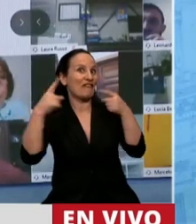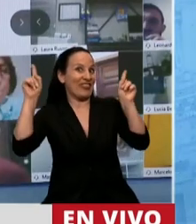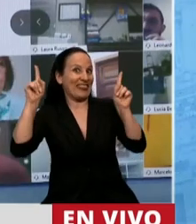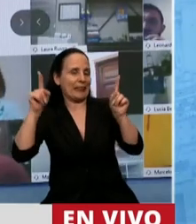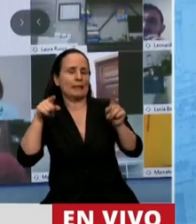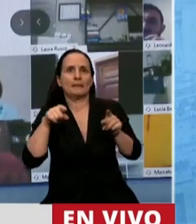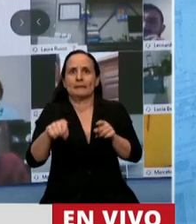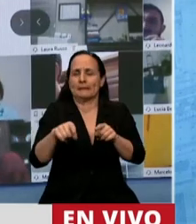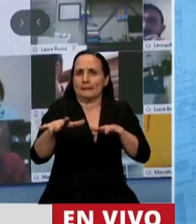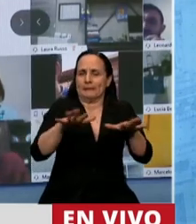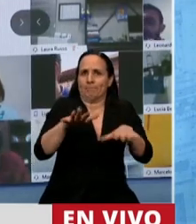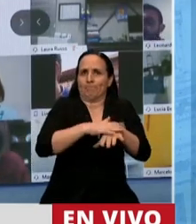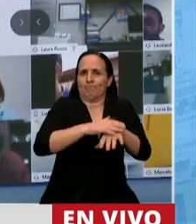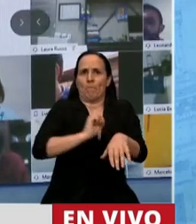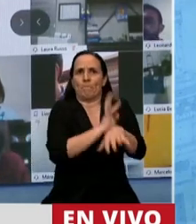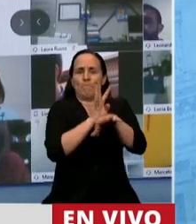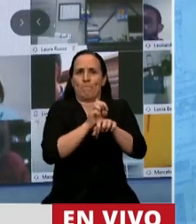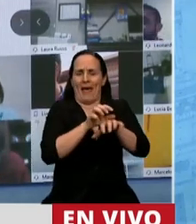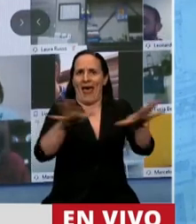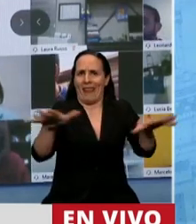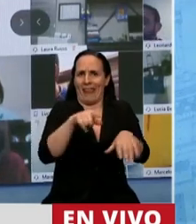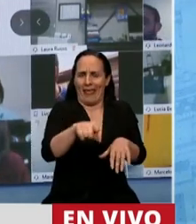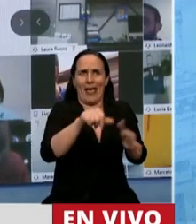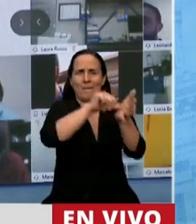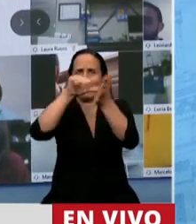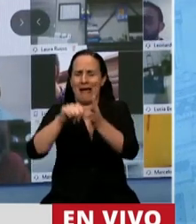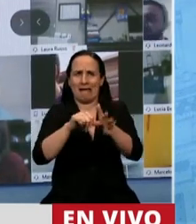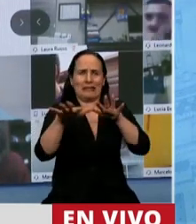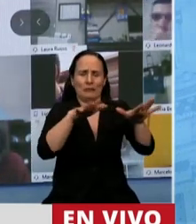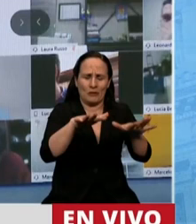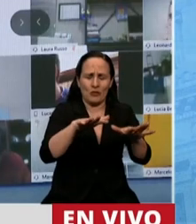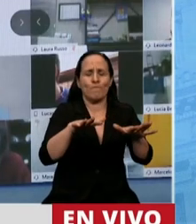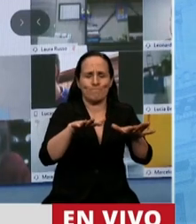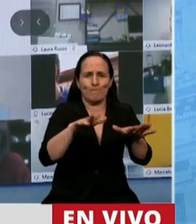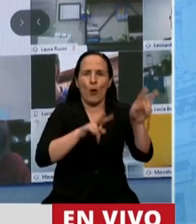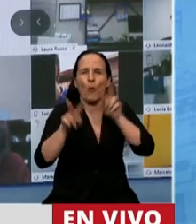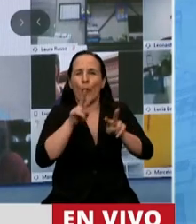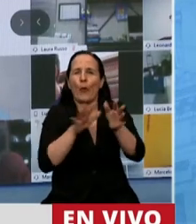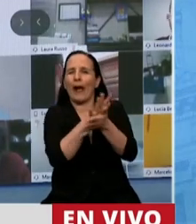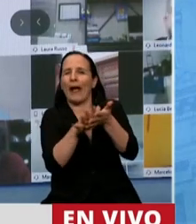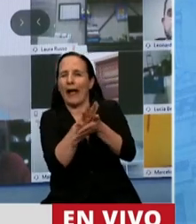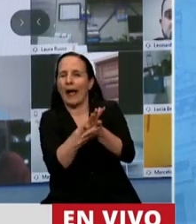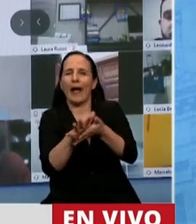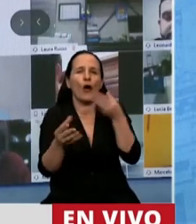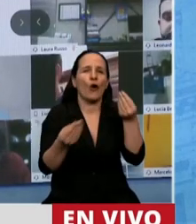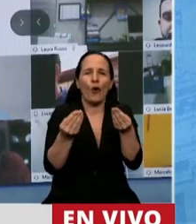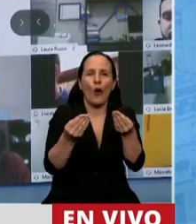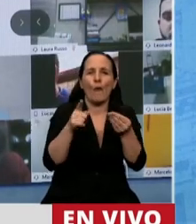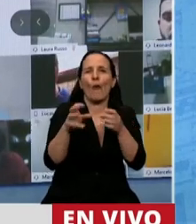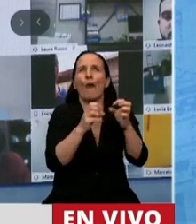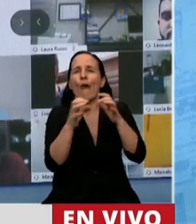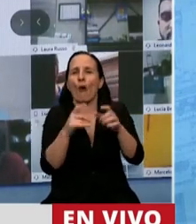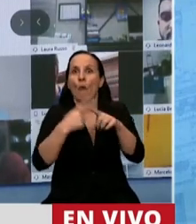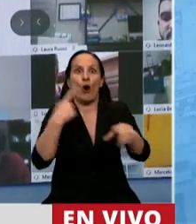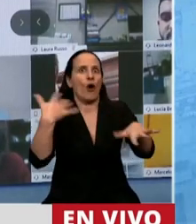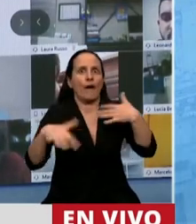por los desafíos que trae la pandemia a nivel internacional tenemos que tratar de encontrar alternativas para dar respuestas a